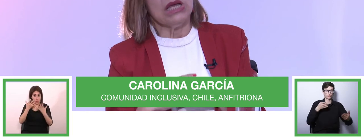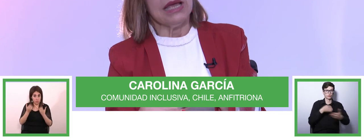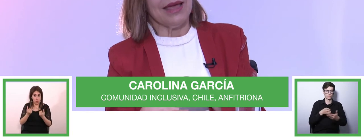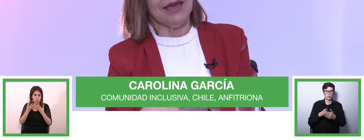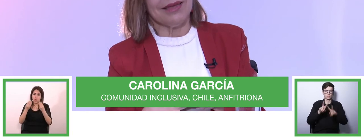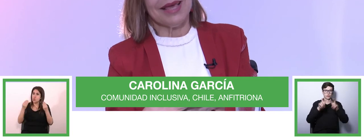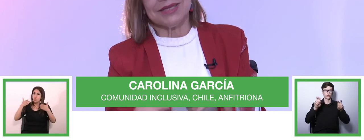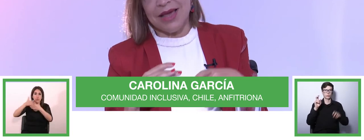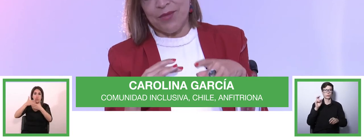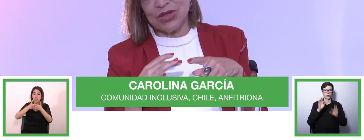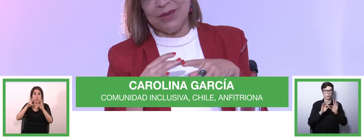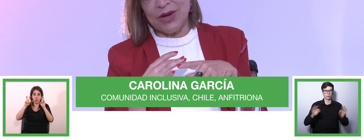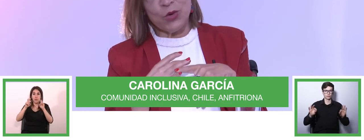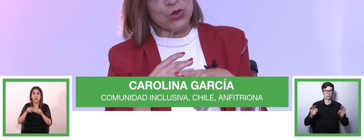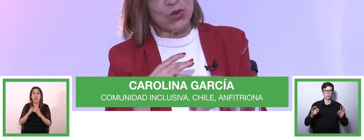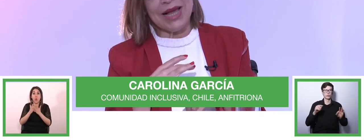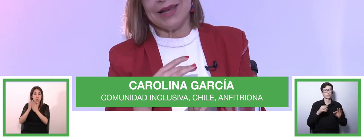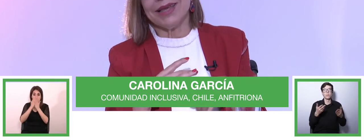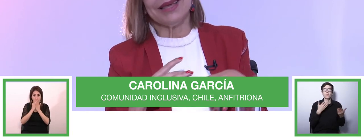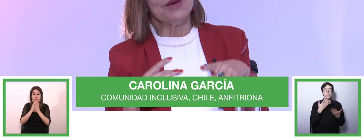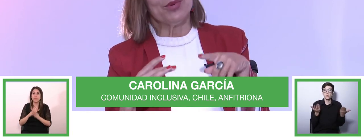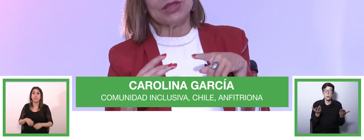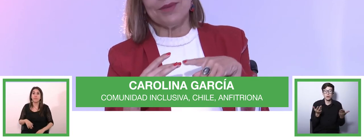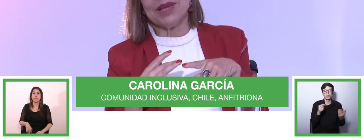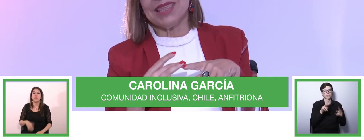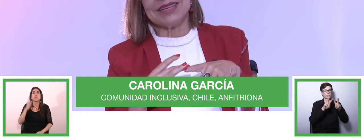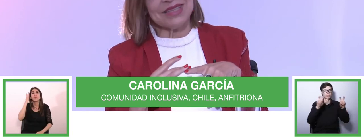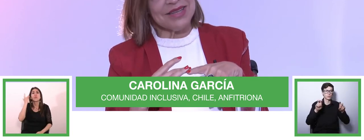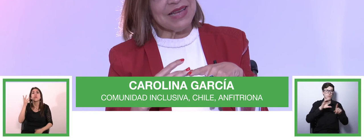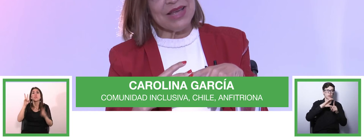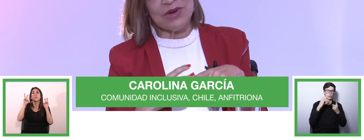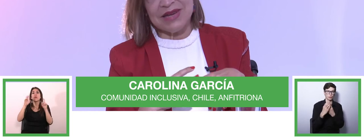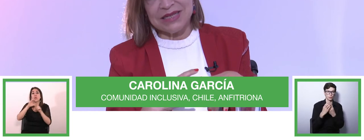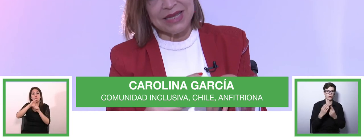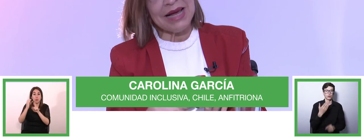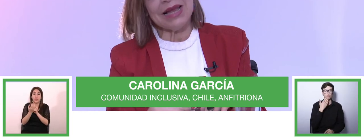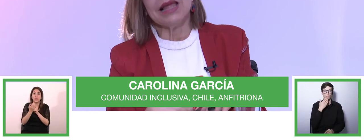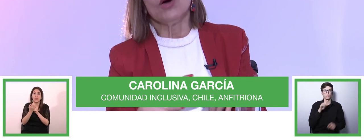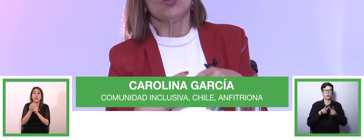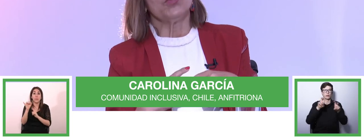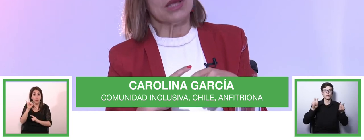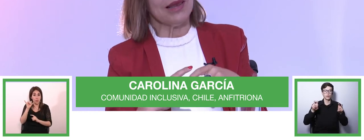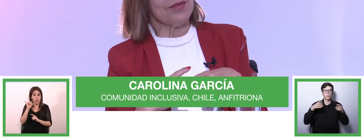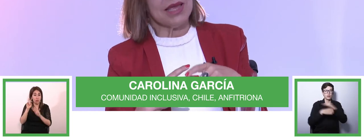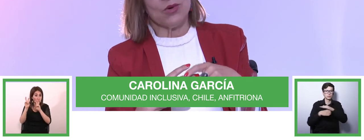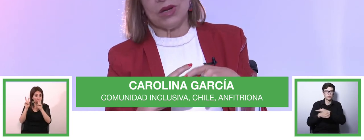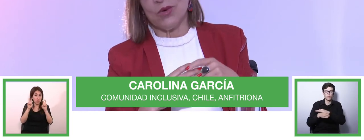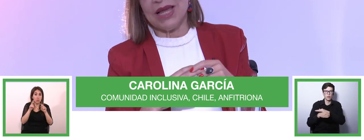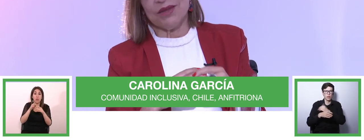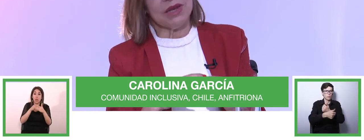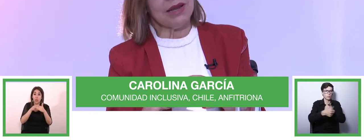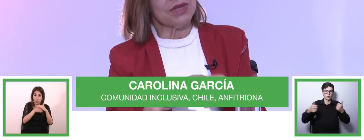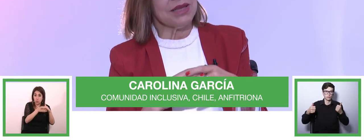ya sea por temas culturales por temas de accesibilidad universal o porque las mallas